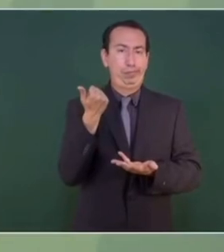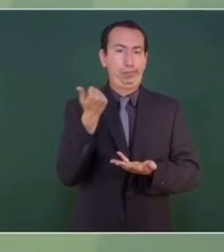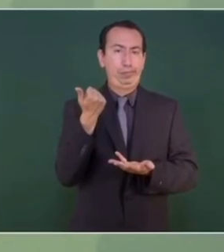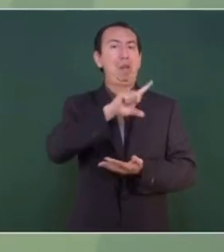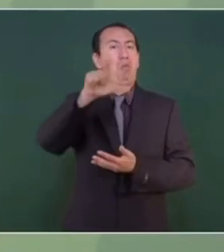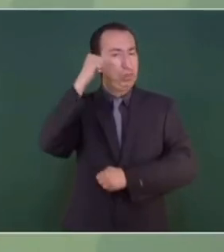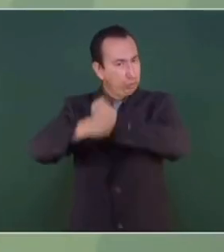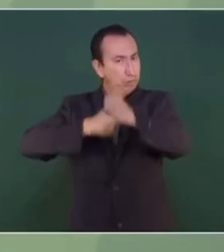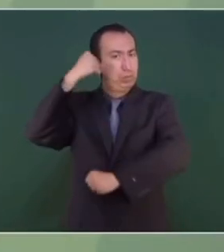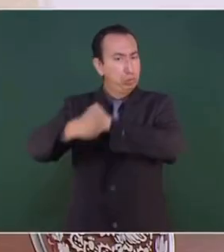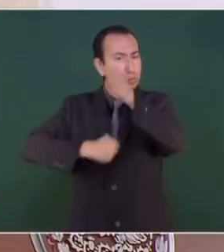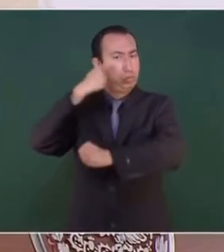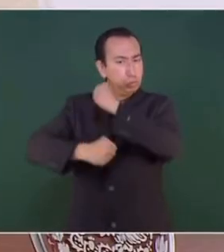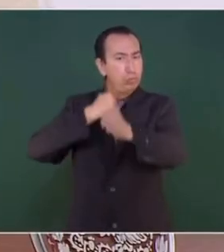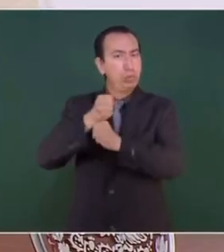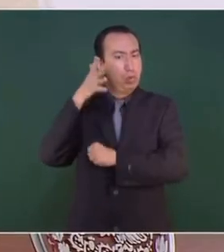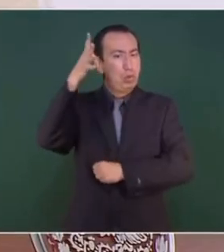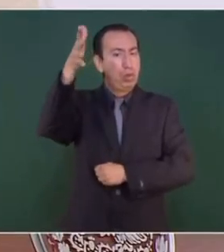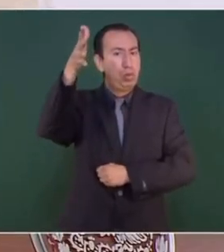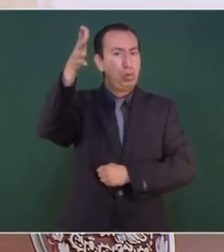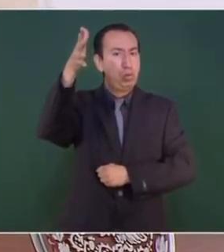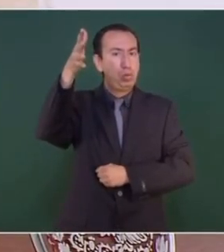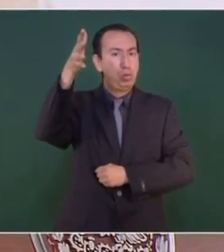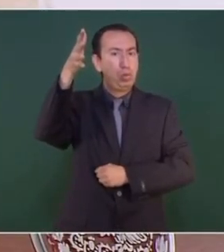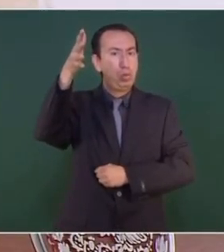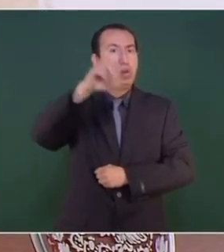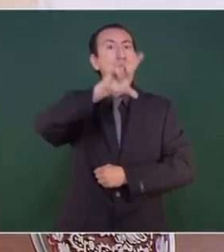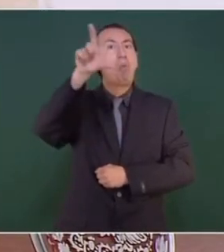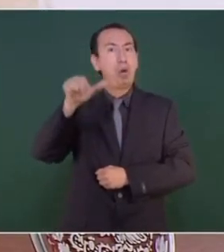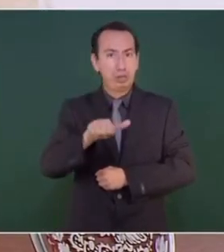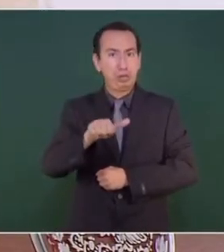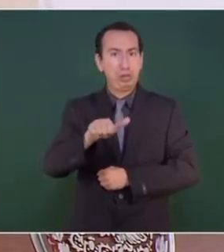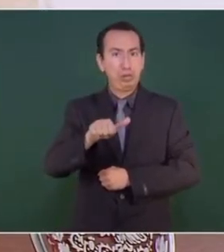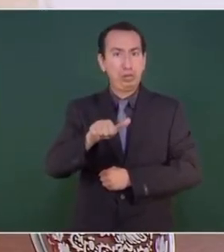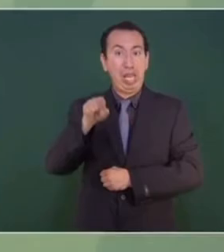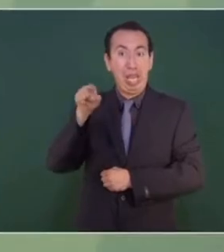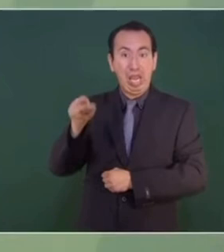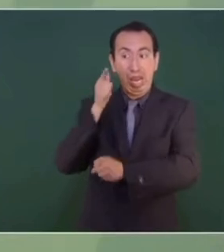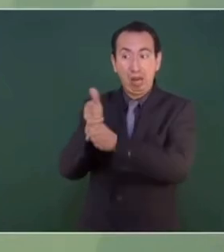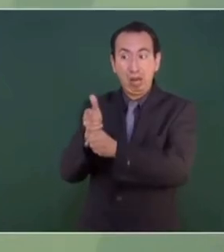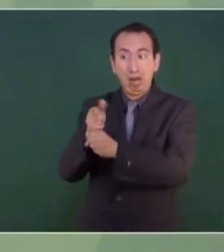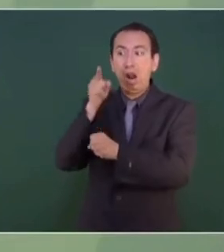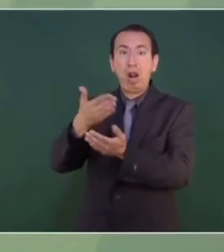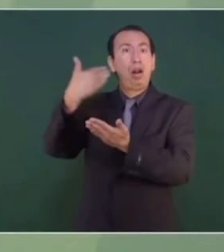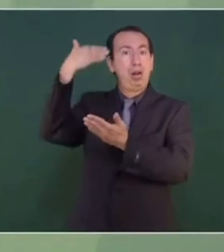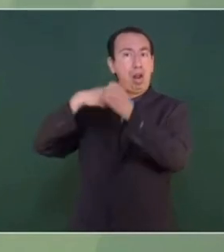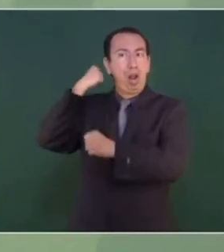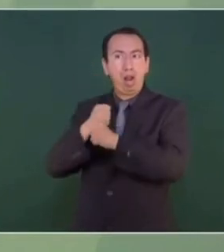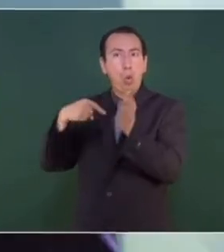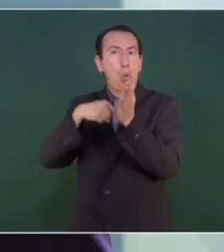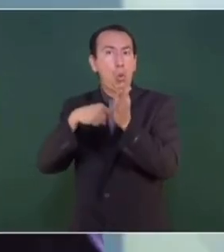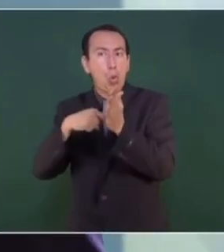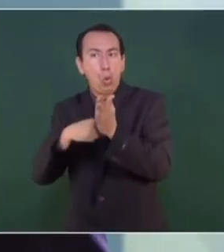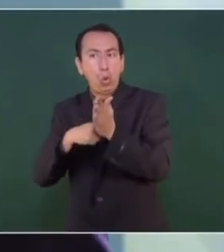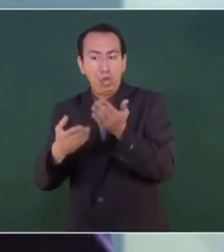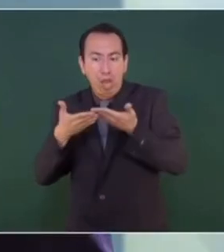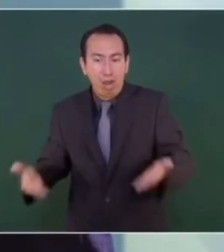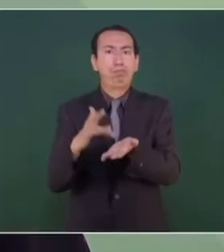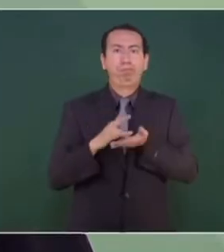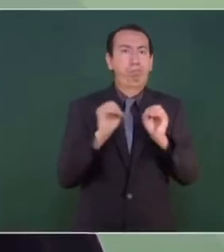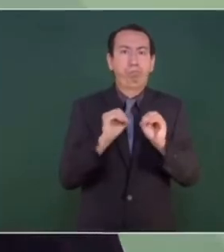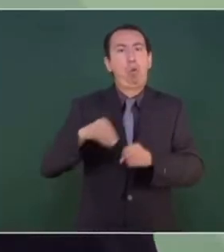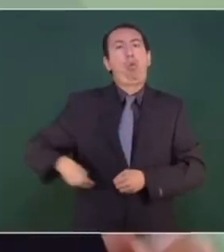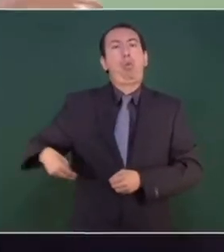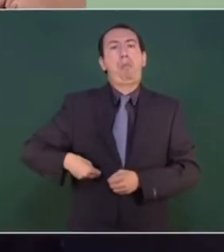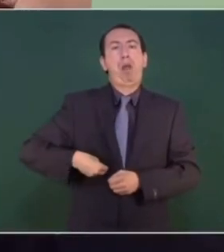va a pasar el tiempo y esos desatacos se van a reflejar en que no va a haber presupuesto ni para pagar la nómina, como sucede en algunos